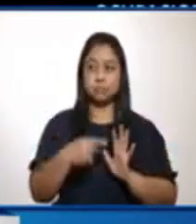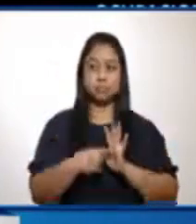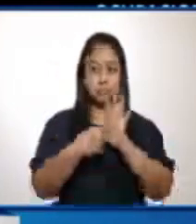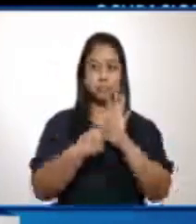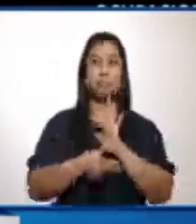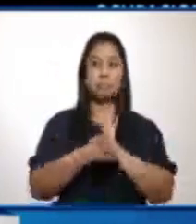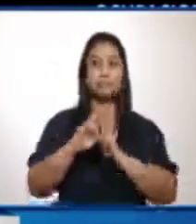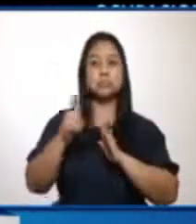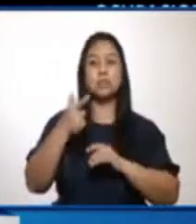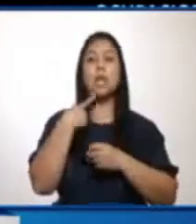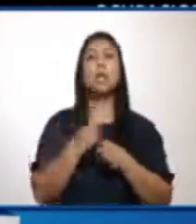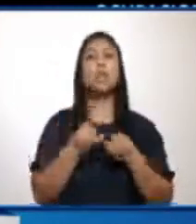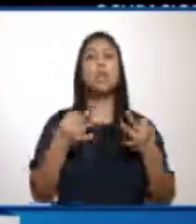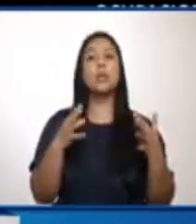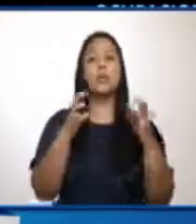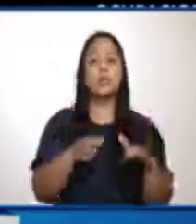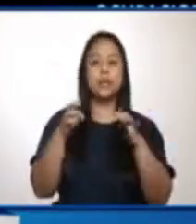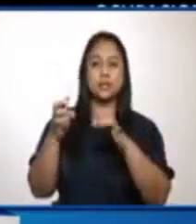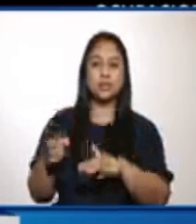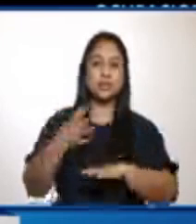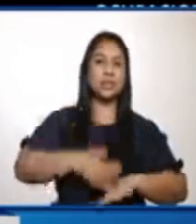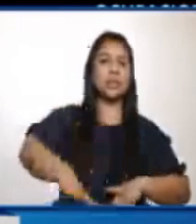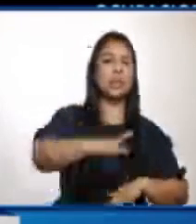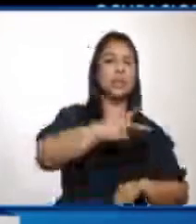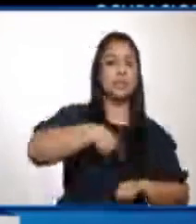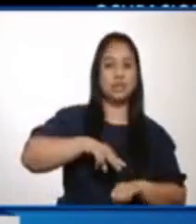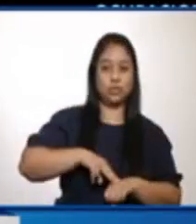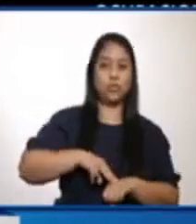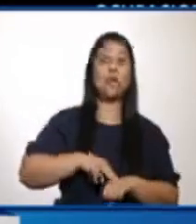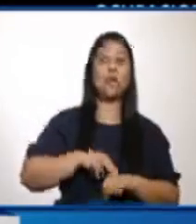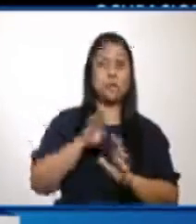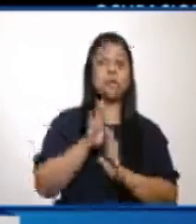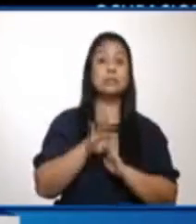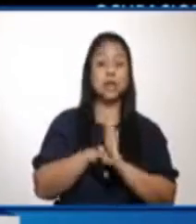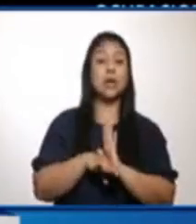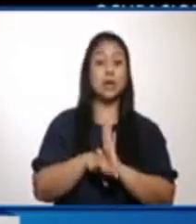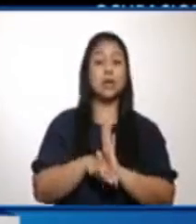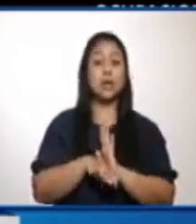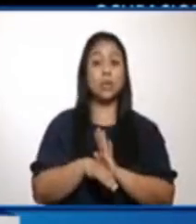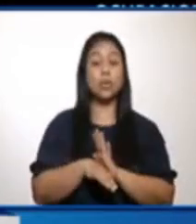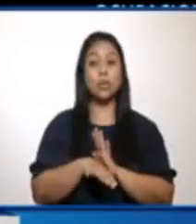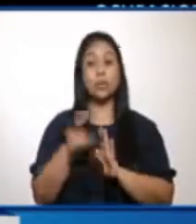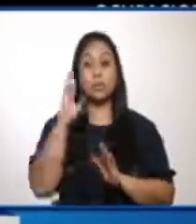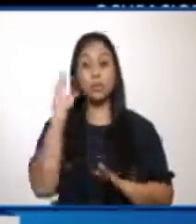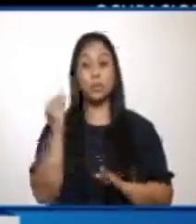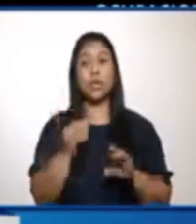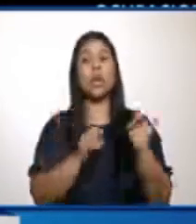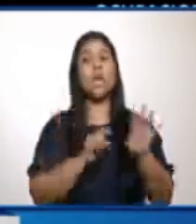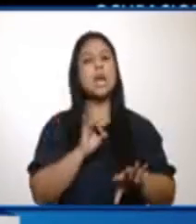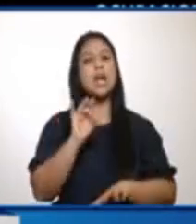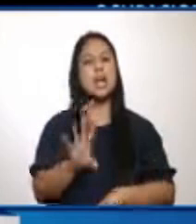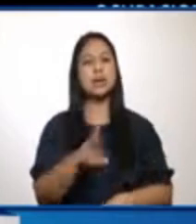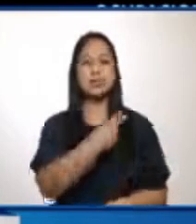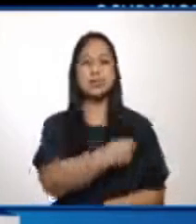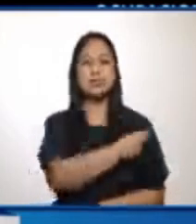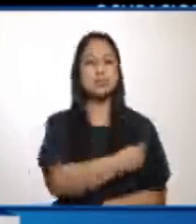la cantidad de pacientes que ven a nivel nacional, que esto baja muchísimo, ya que en algunos hospitales